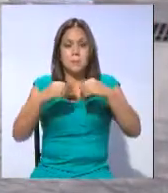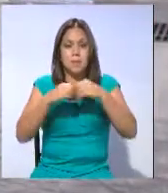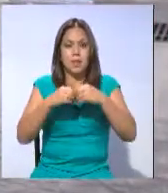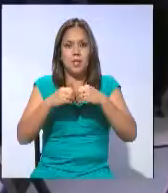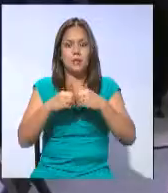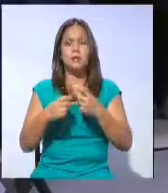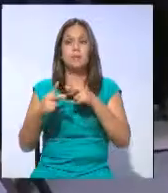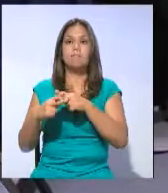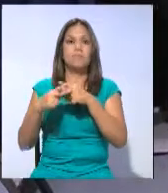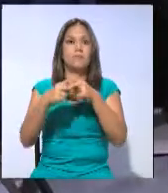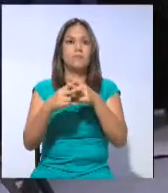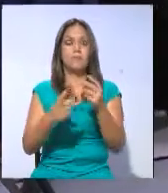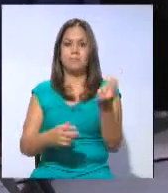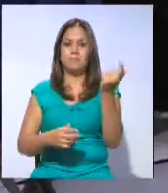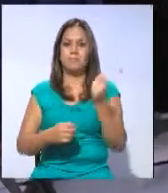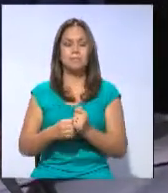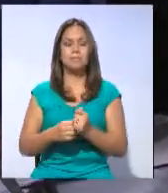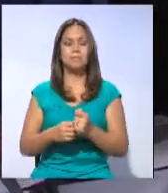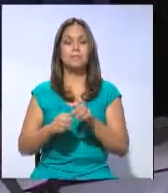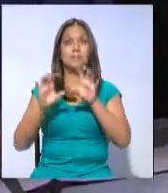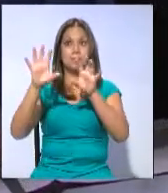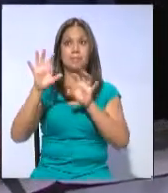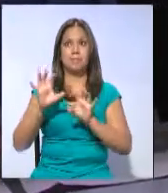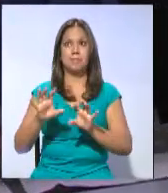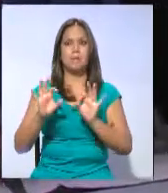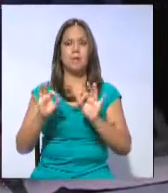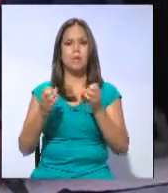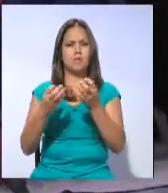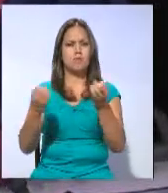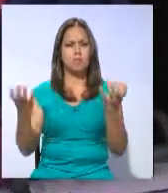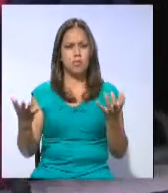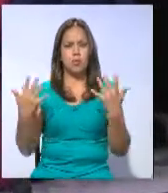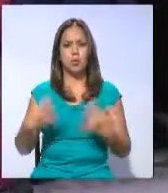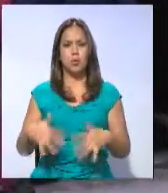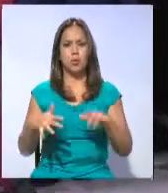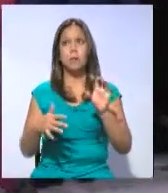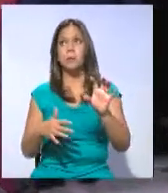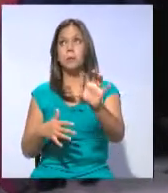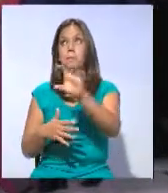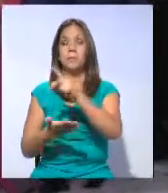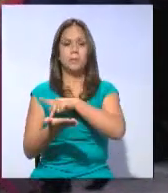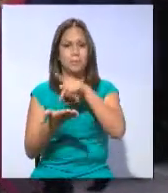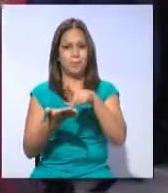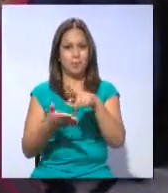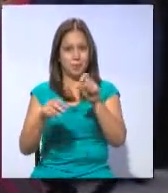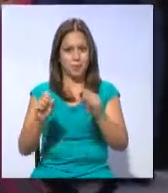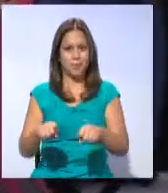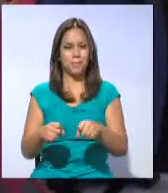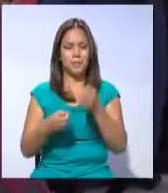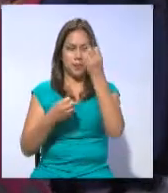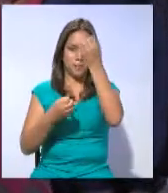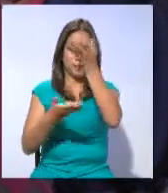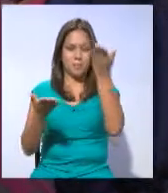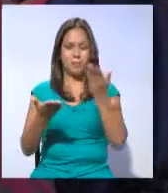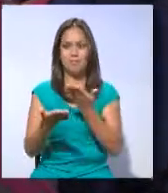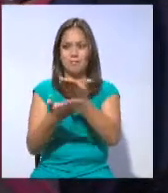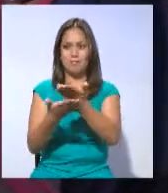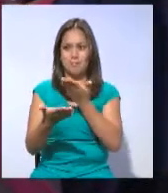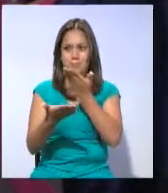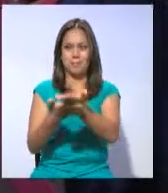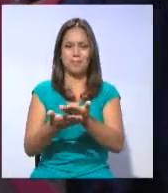obtener créditos. La Feria de Emprendimientos recorre varias localidades de la provincia de Pichincha para dar a conocer las iniciativas